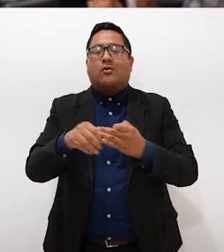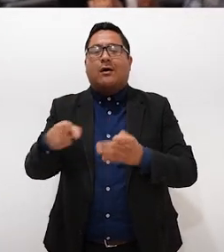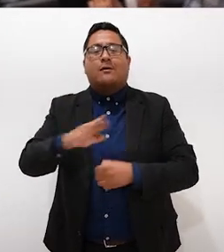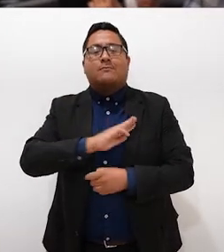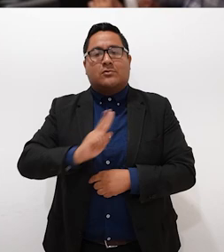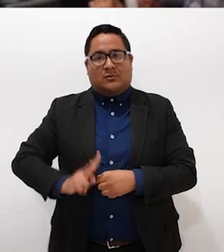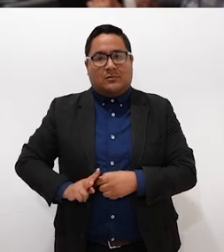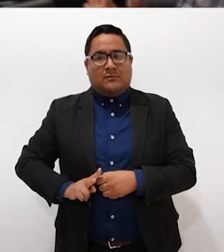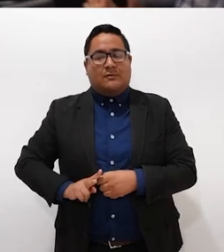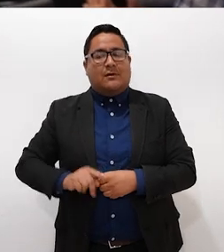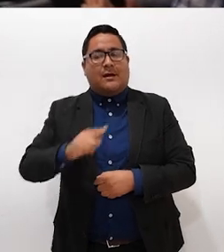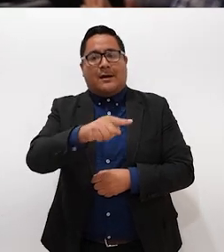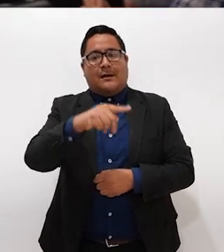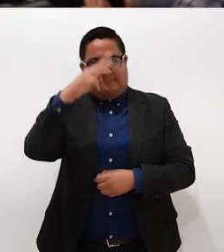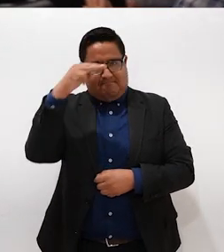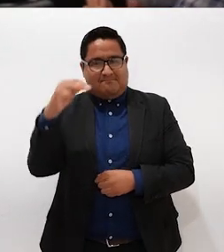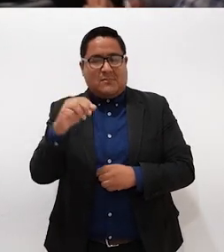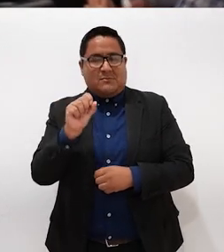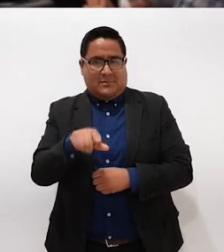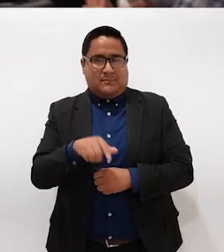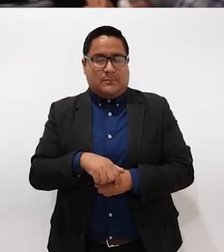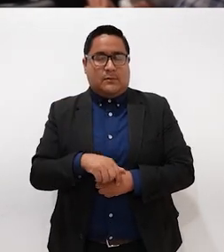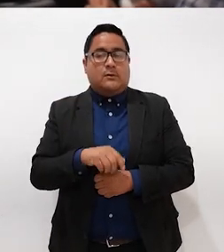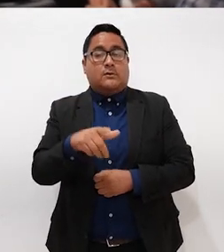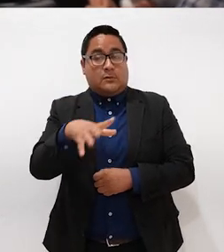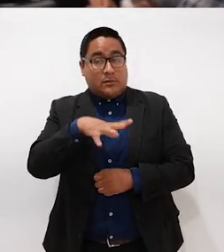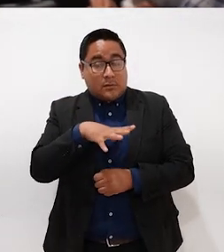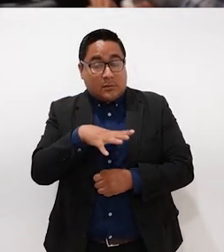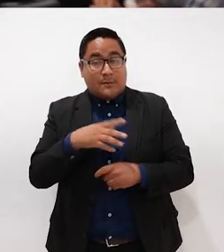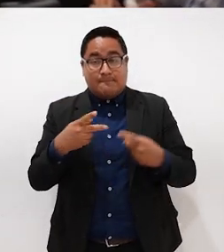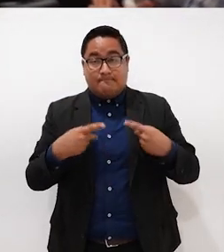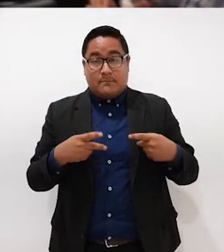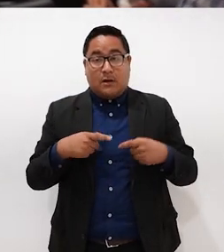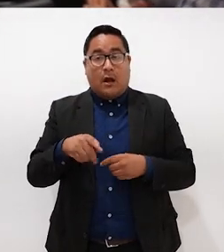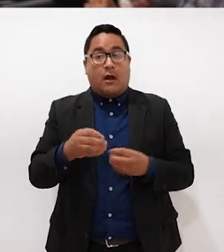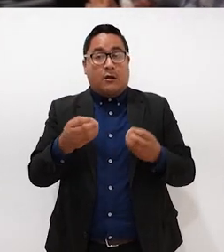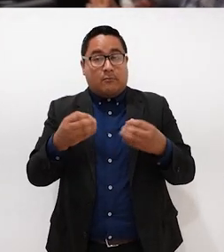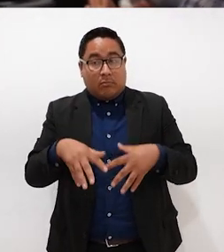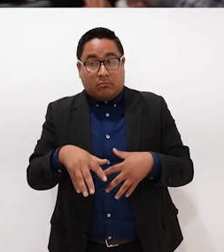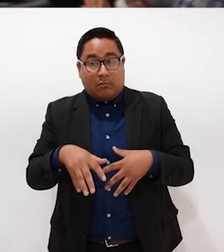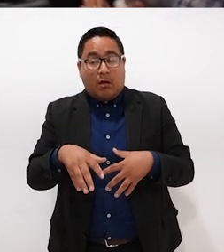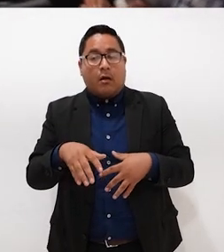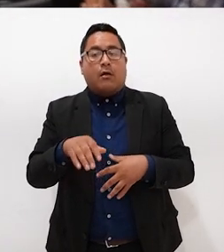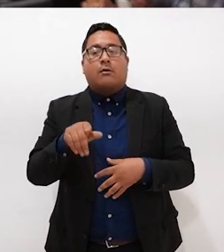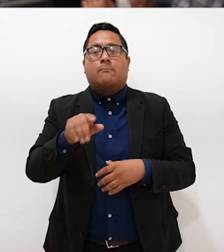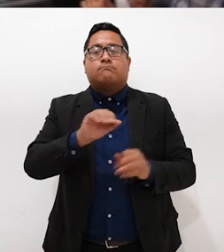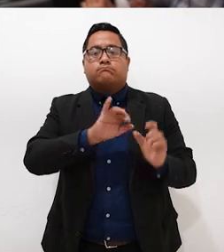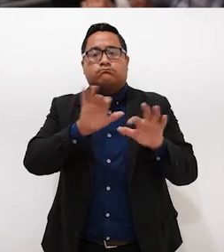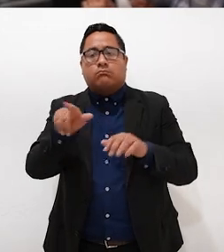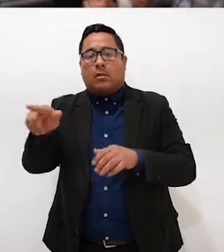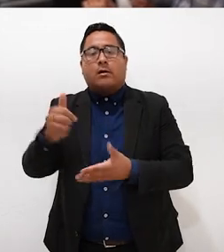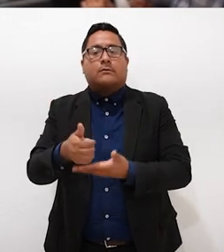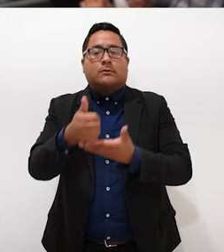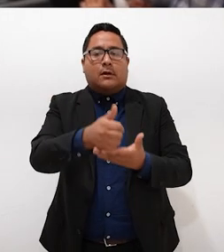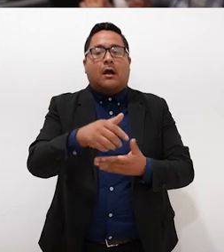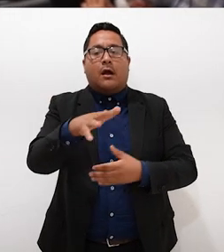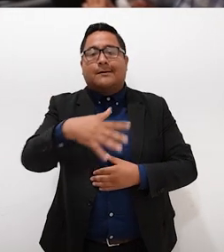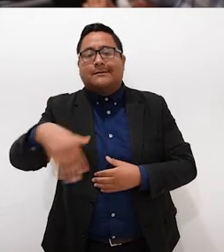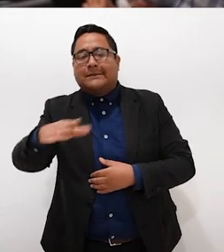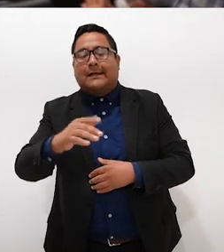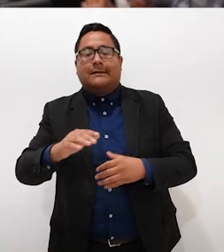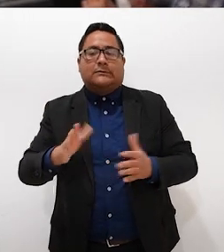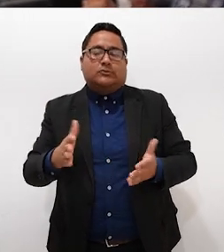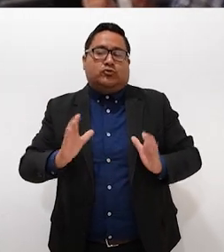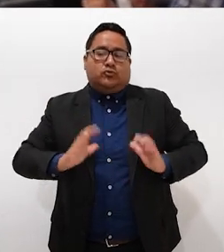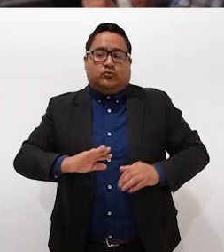municipio porque abarca todo el municipio de Moleje. Si tienen personas desaparecidas, pues ellos ayudan a buscar a los